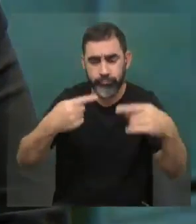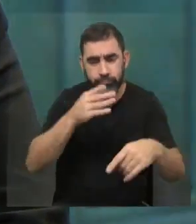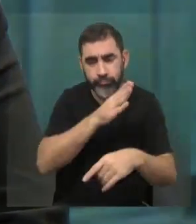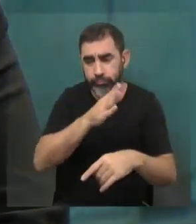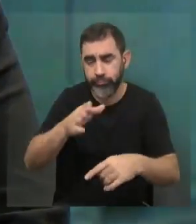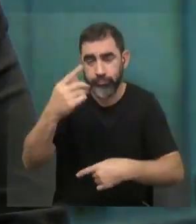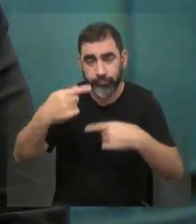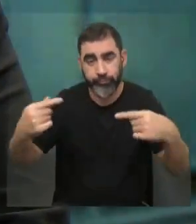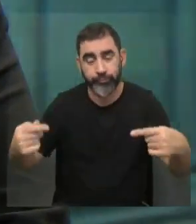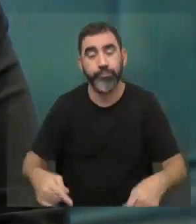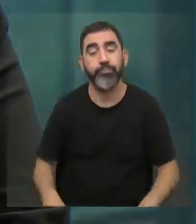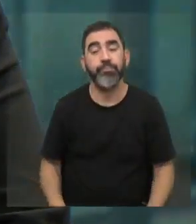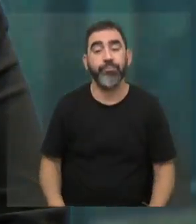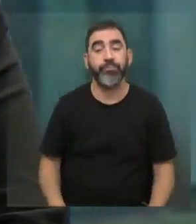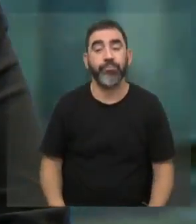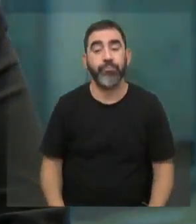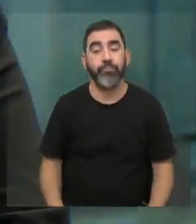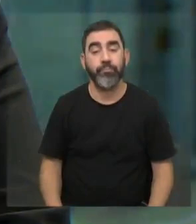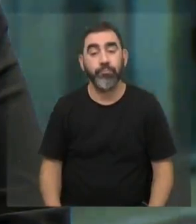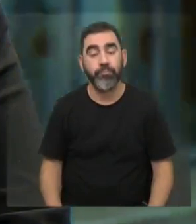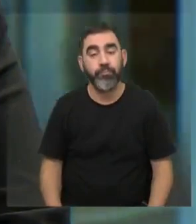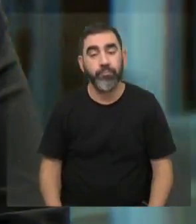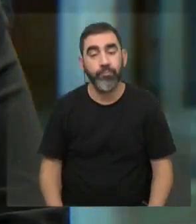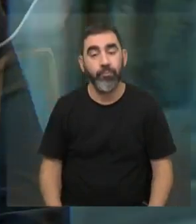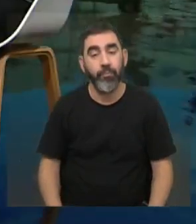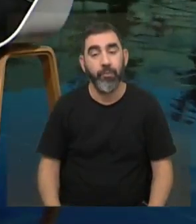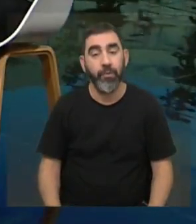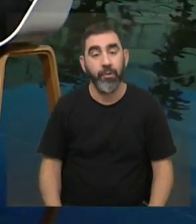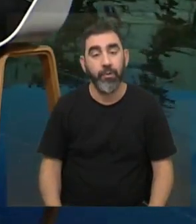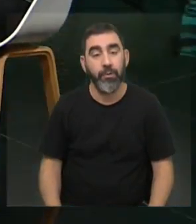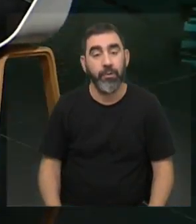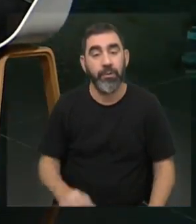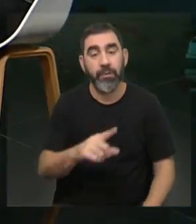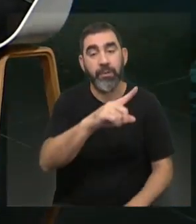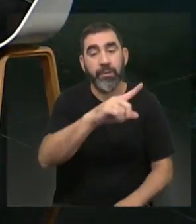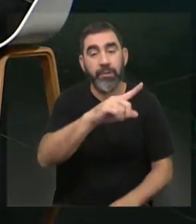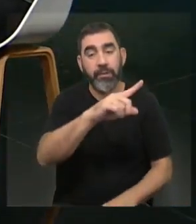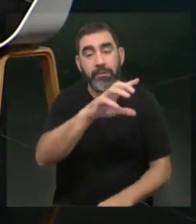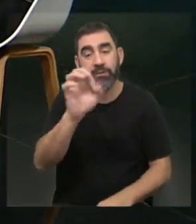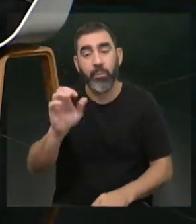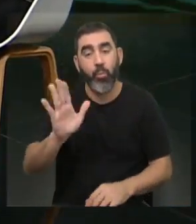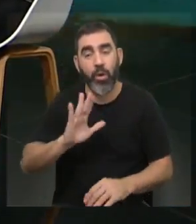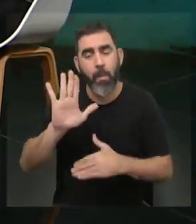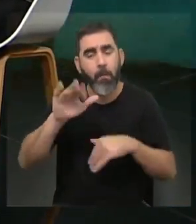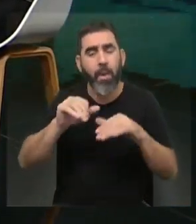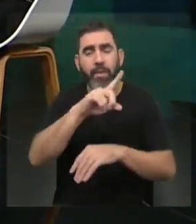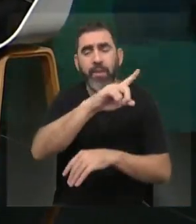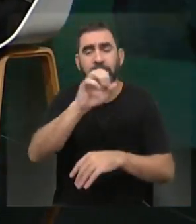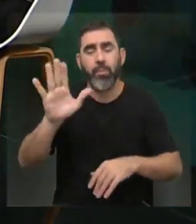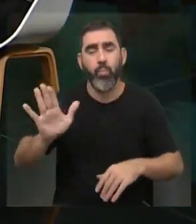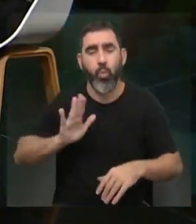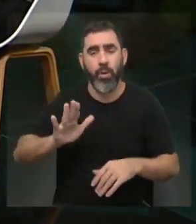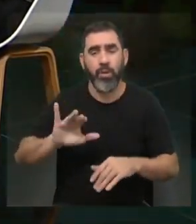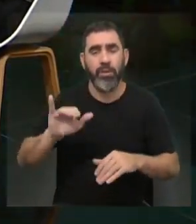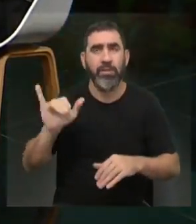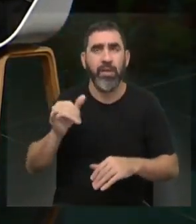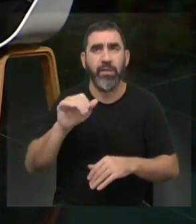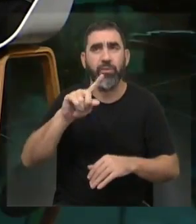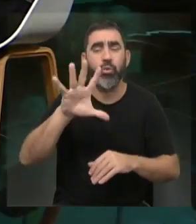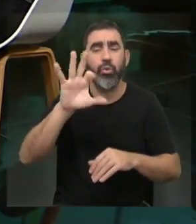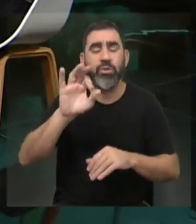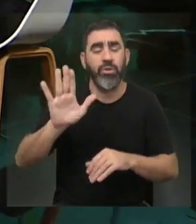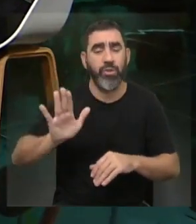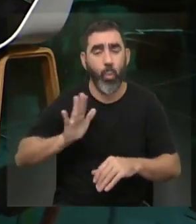y la diversidad. Está bueno. ¿100 mujeres hoy hay dentro de Aume? Más de 100 mujeres ya somos. Estamos en 150.